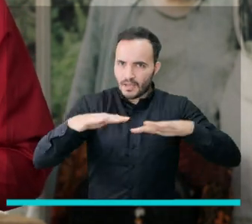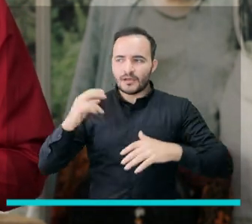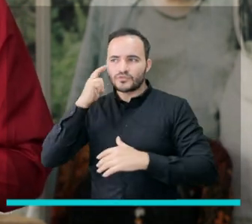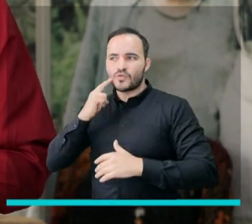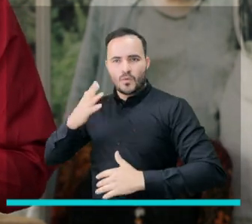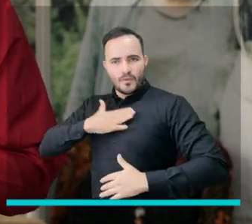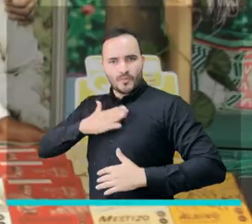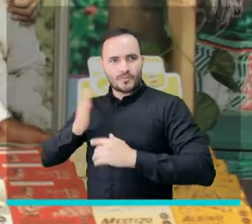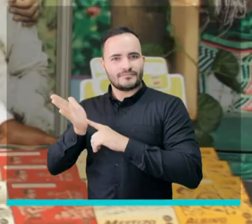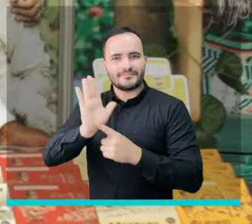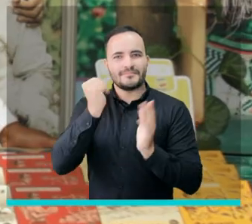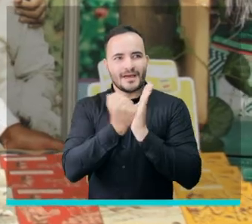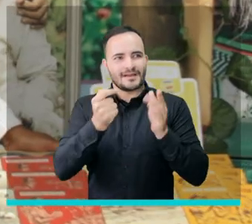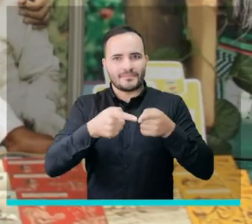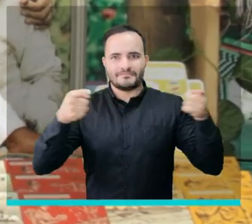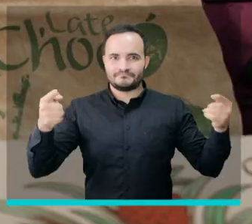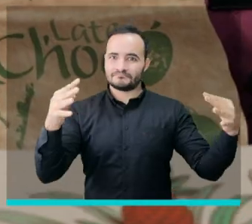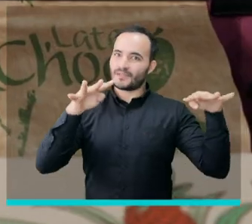departamento del Chocó.